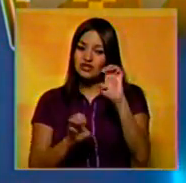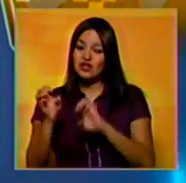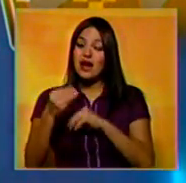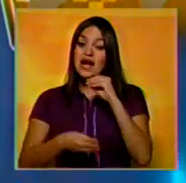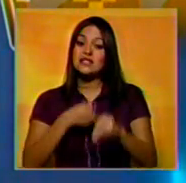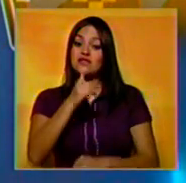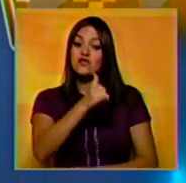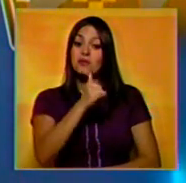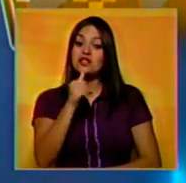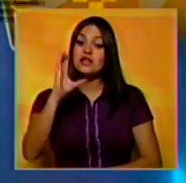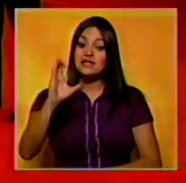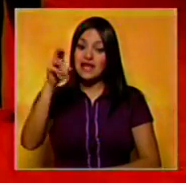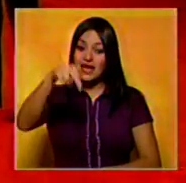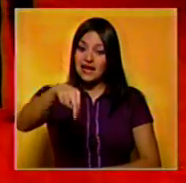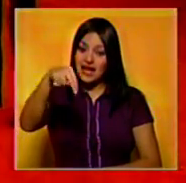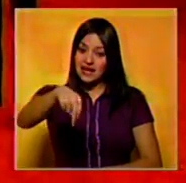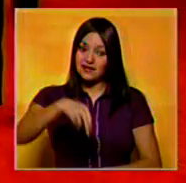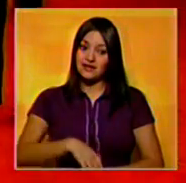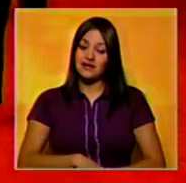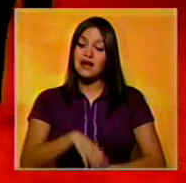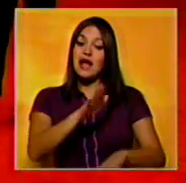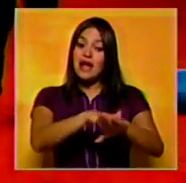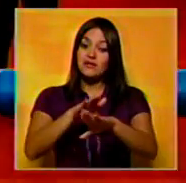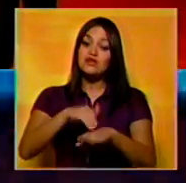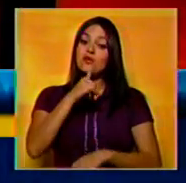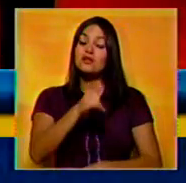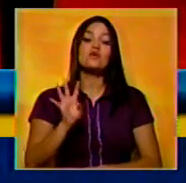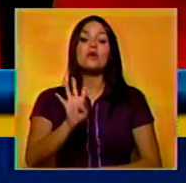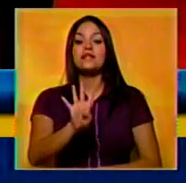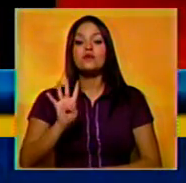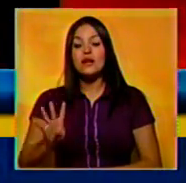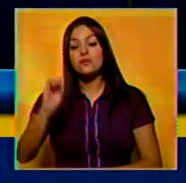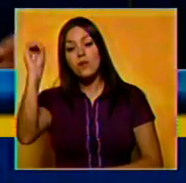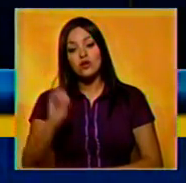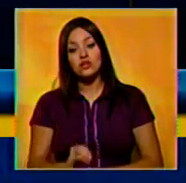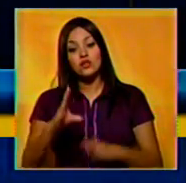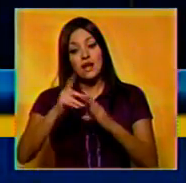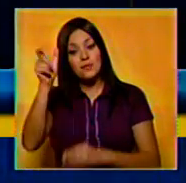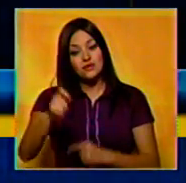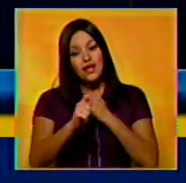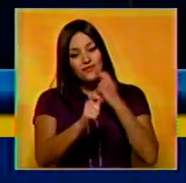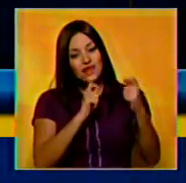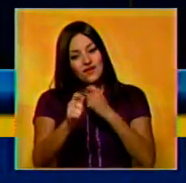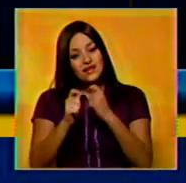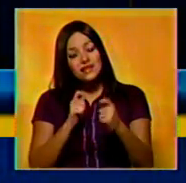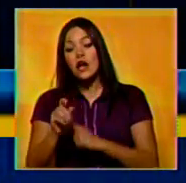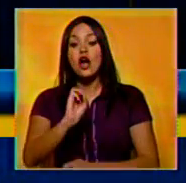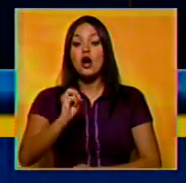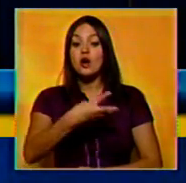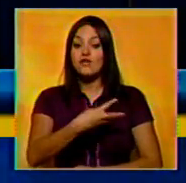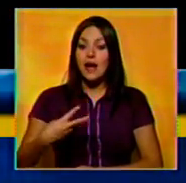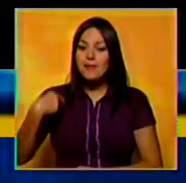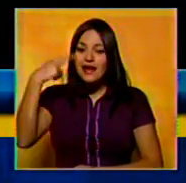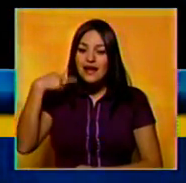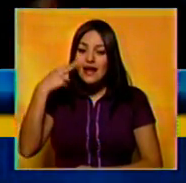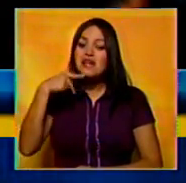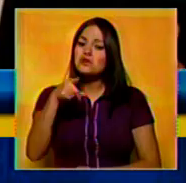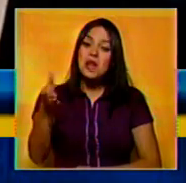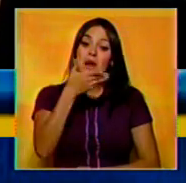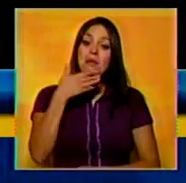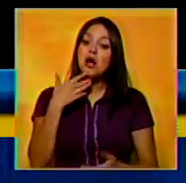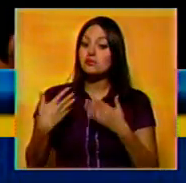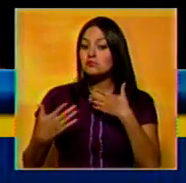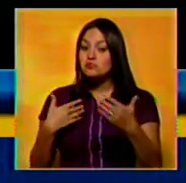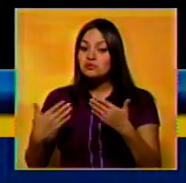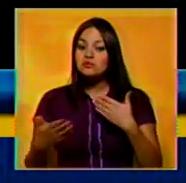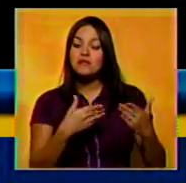cadena informativa CNN. Según la encuesta, el 44% de los entrevistados opinó que Obama se desenvolvió mejor que